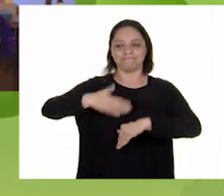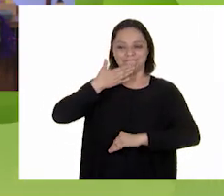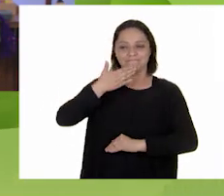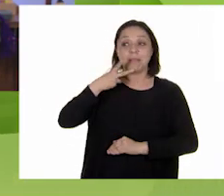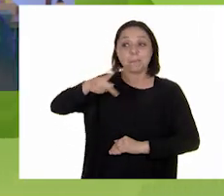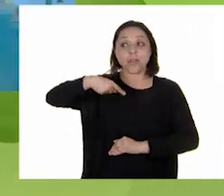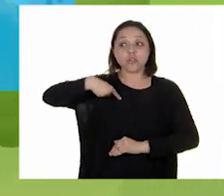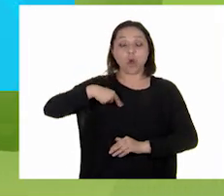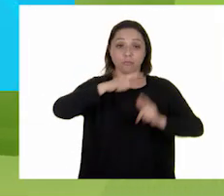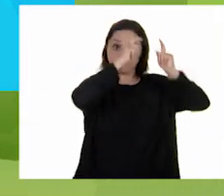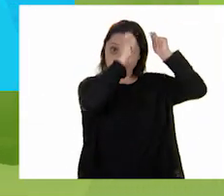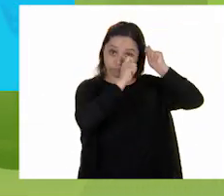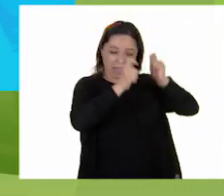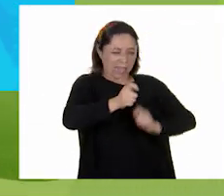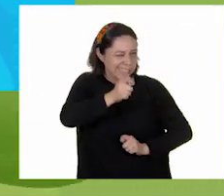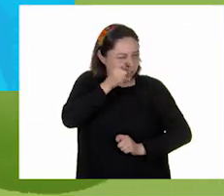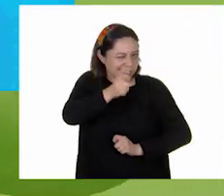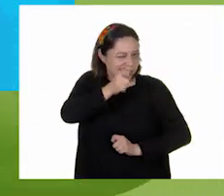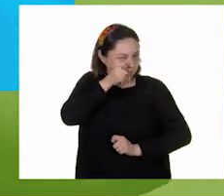pero voy por mi gorra y mi lupa.